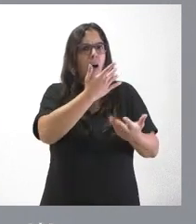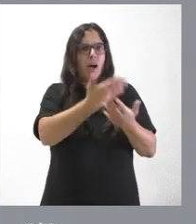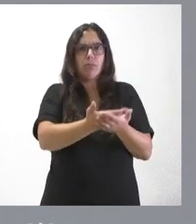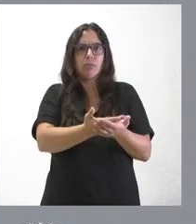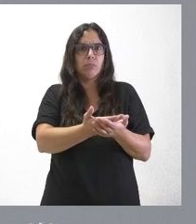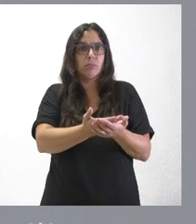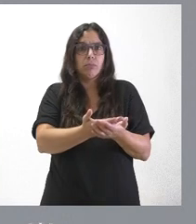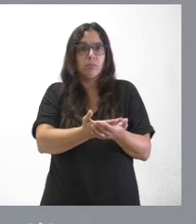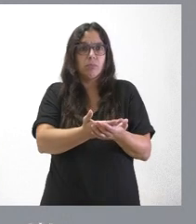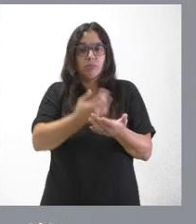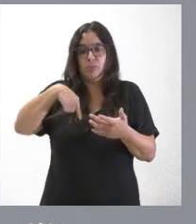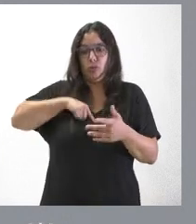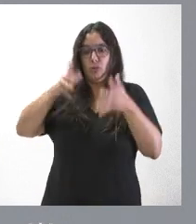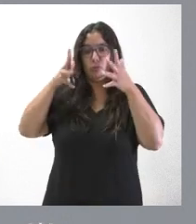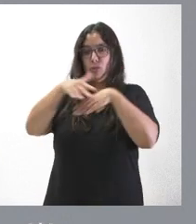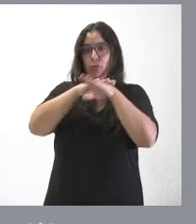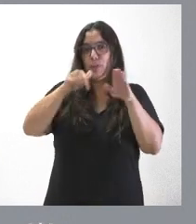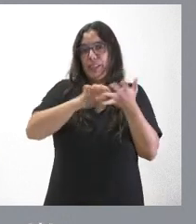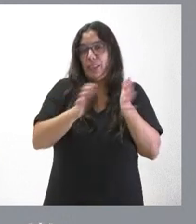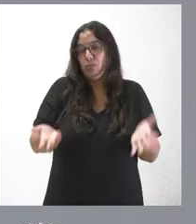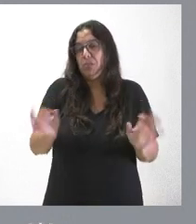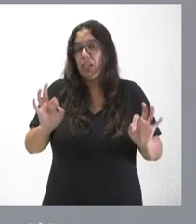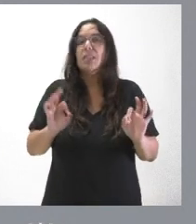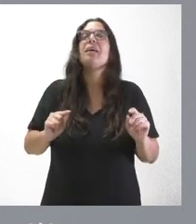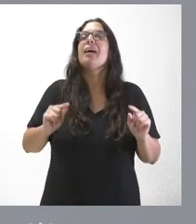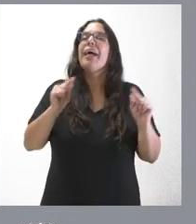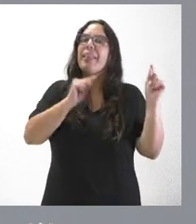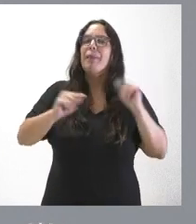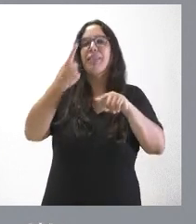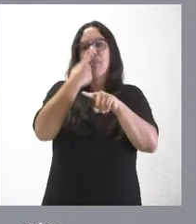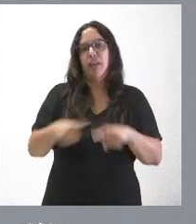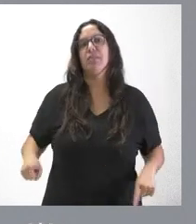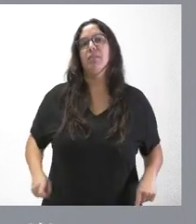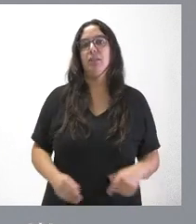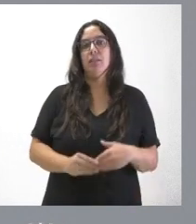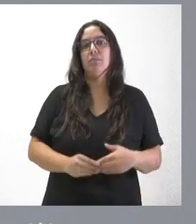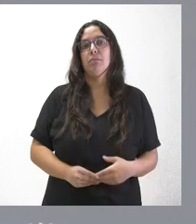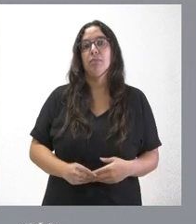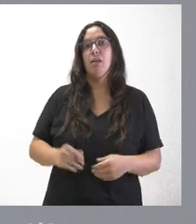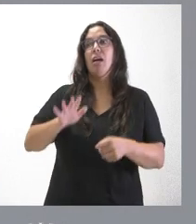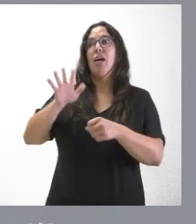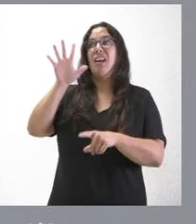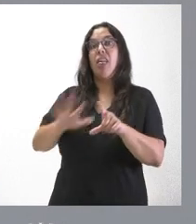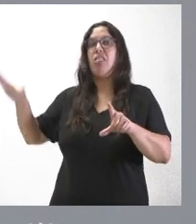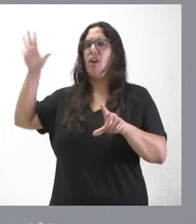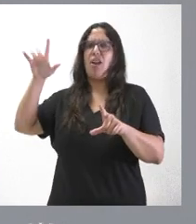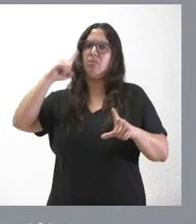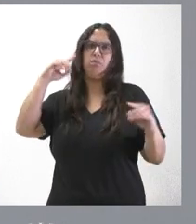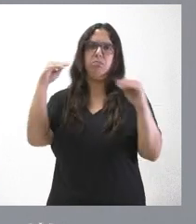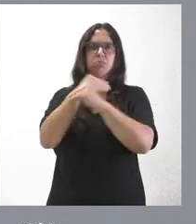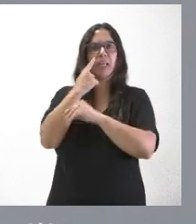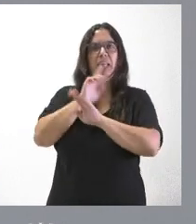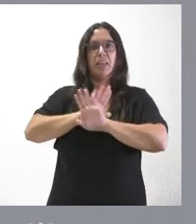Consejo de Gobierno en Castilla y León. Y son debates muy distintos de los que tenemos en el ámbito nacional. Por tanto, a nos gustaría que